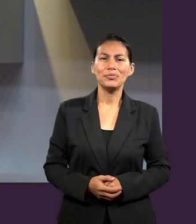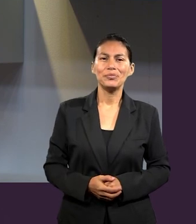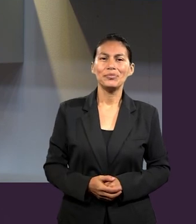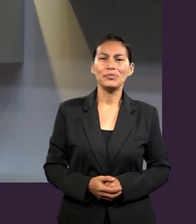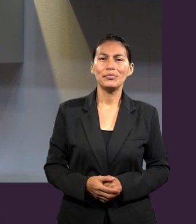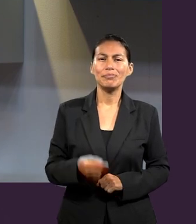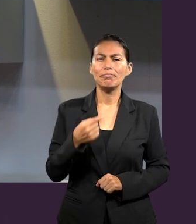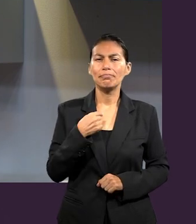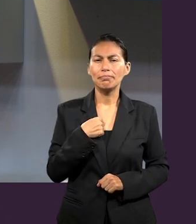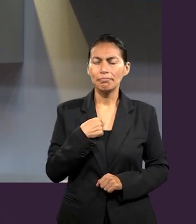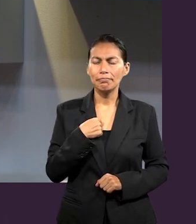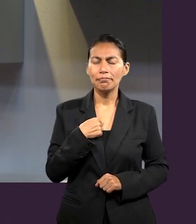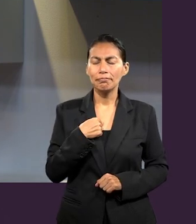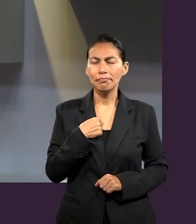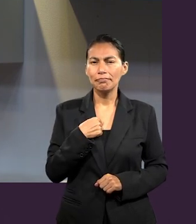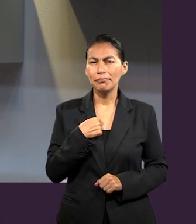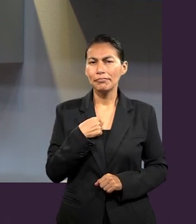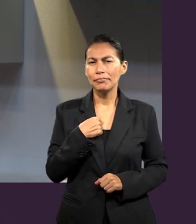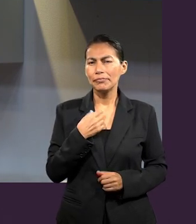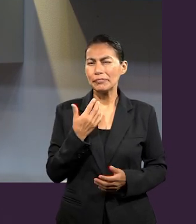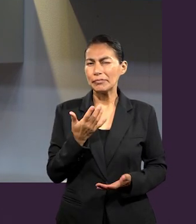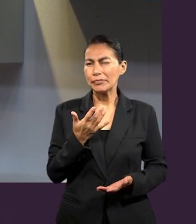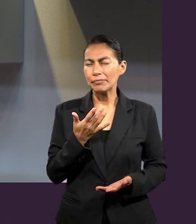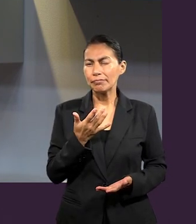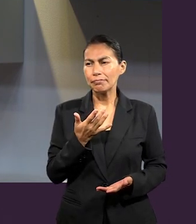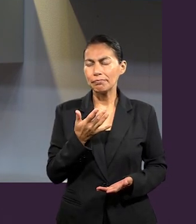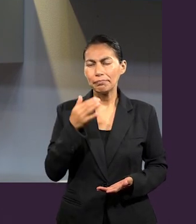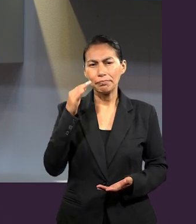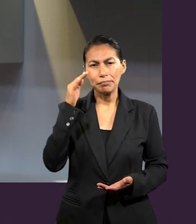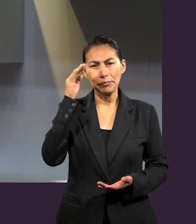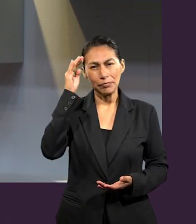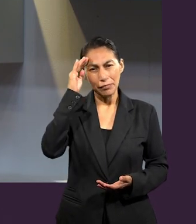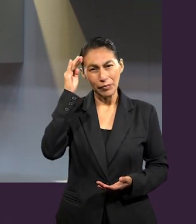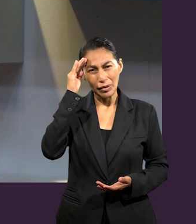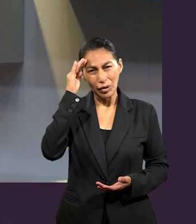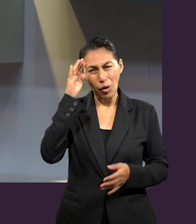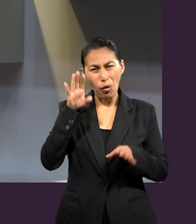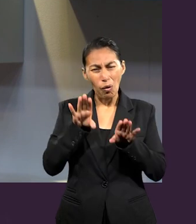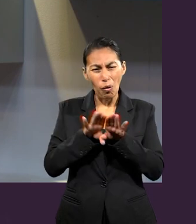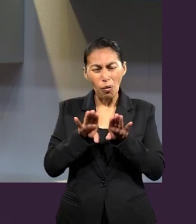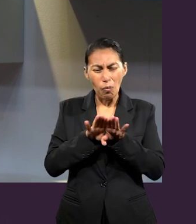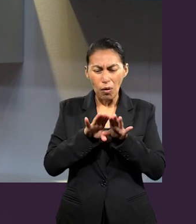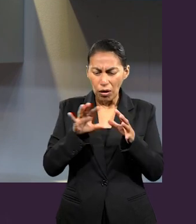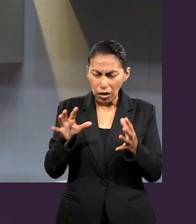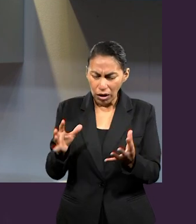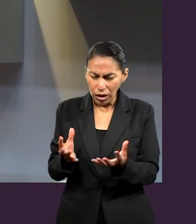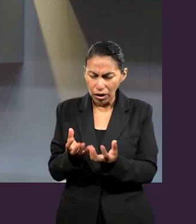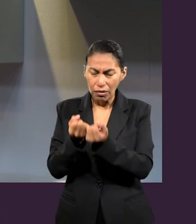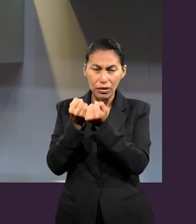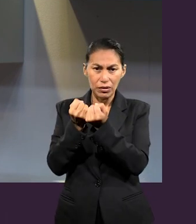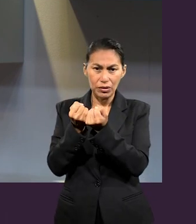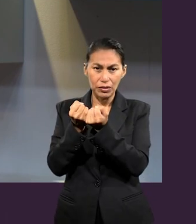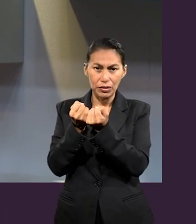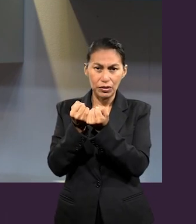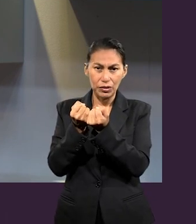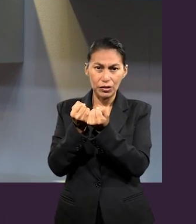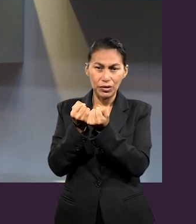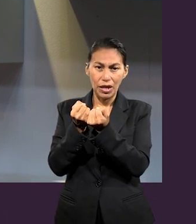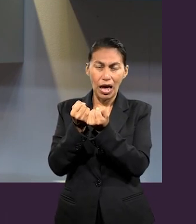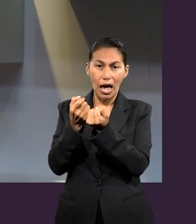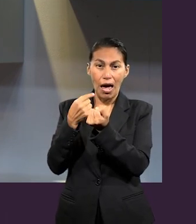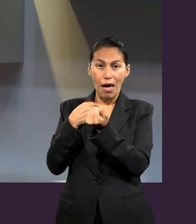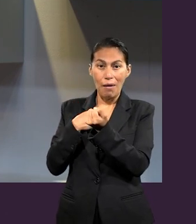sabor muy bonito, el saber que redención es saber que alguien